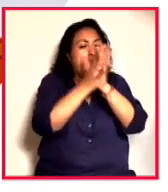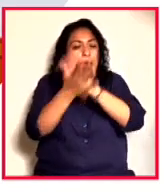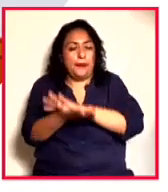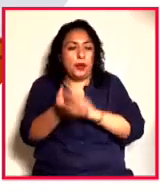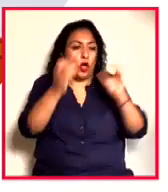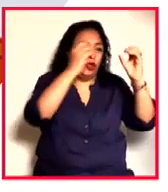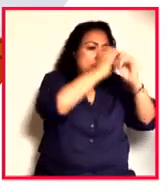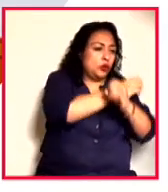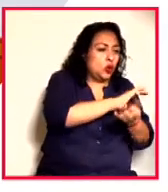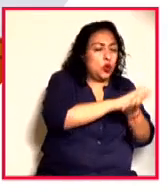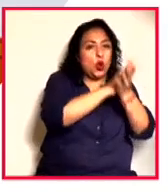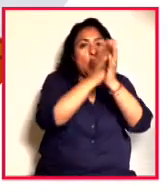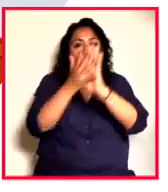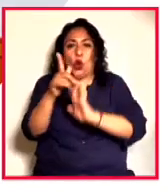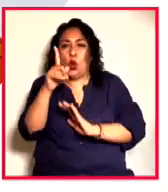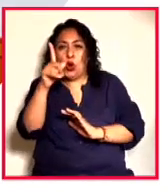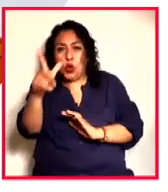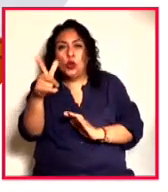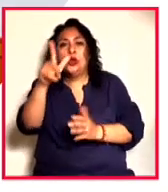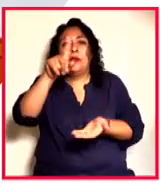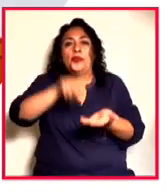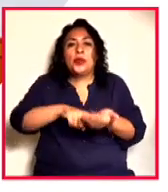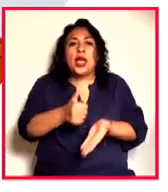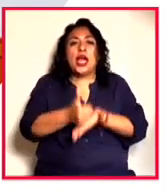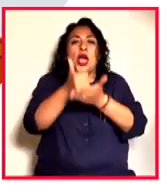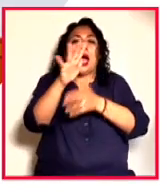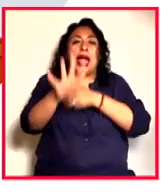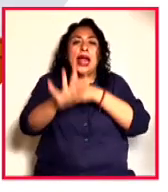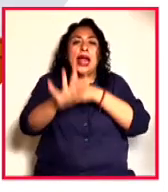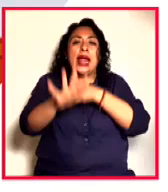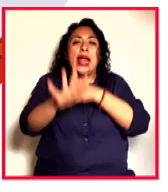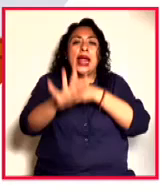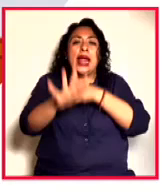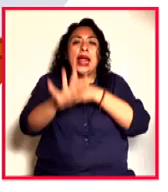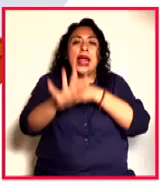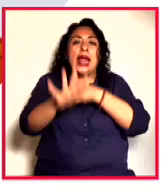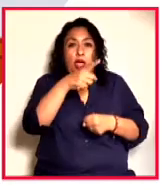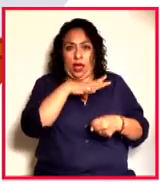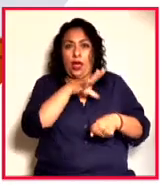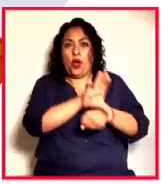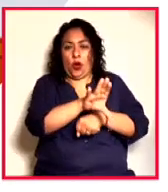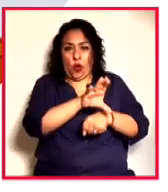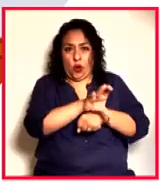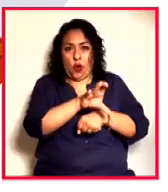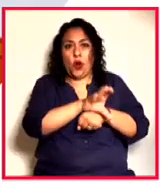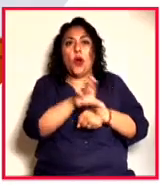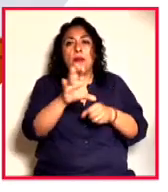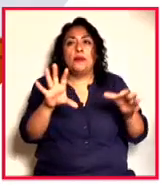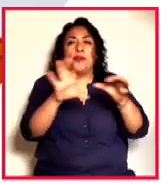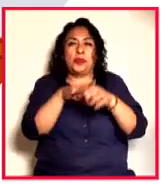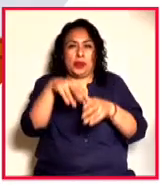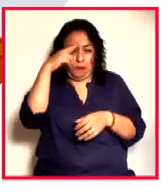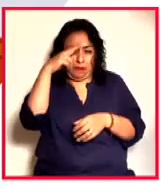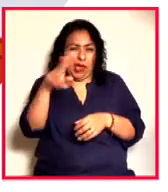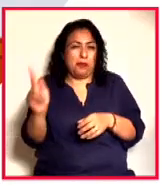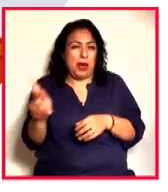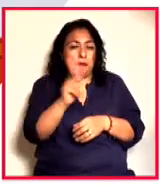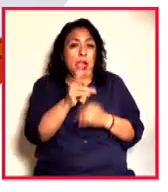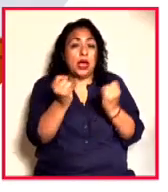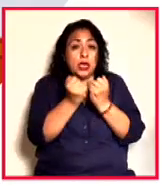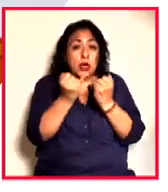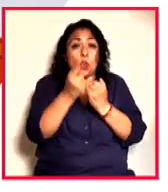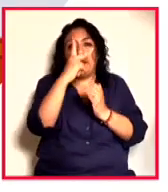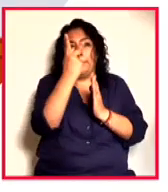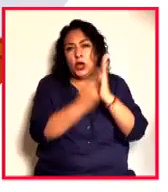a la luz a través de animales de poder que tenemos en Colombia y, bueno, que creo que compartimos con México varios. La programación,